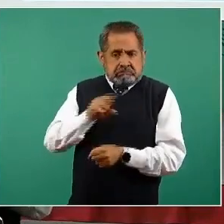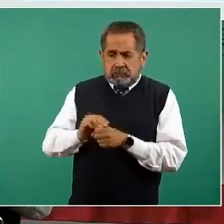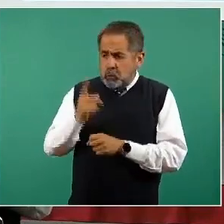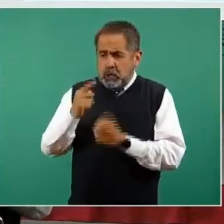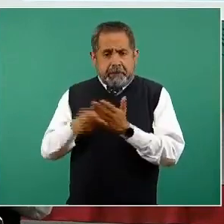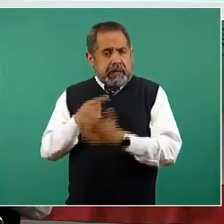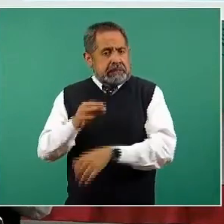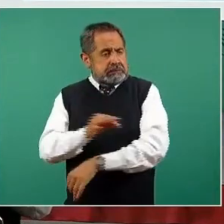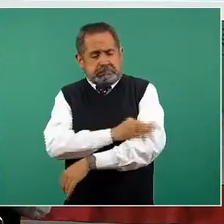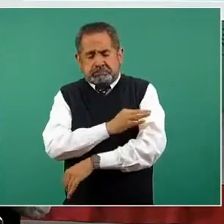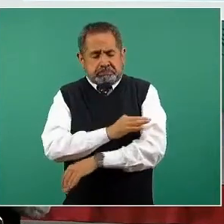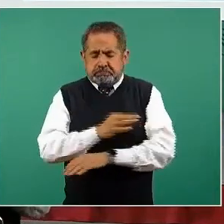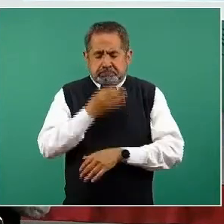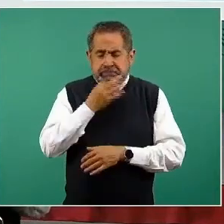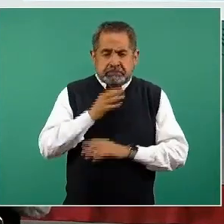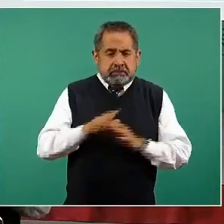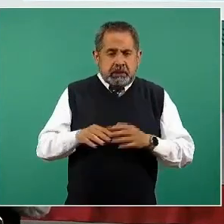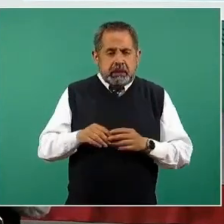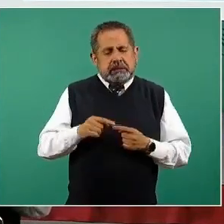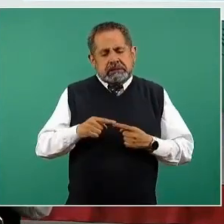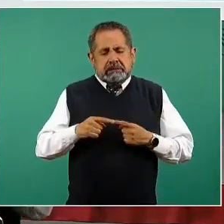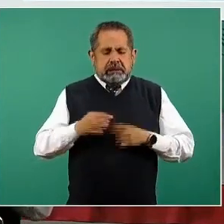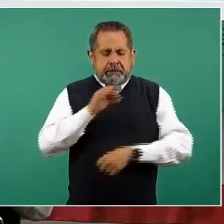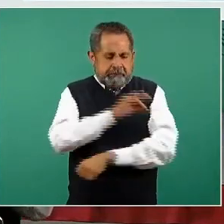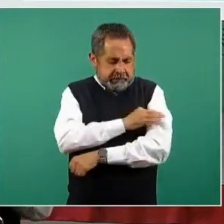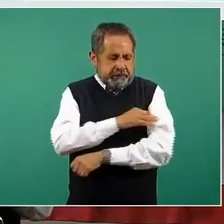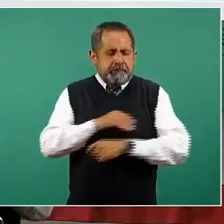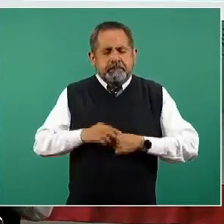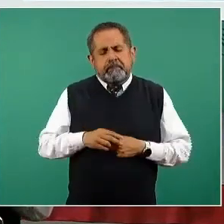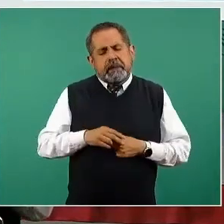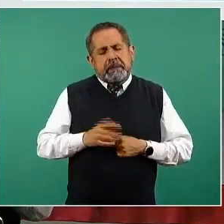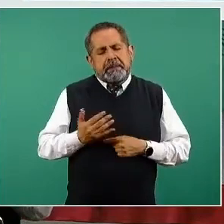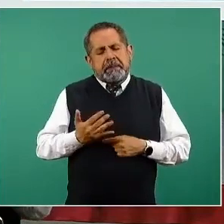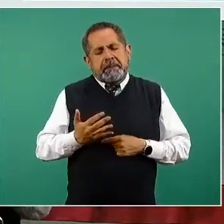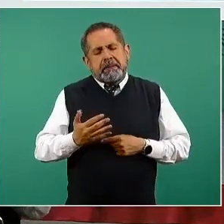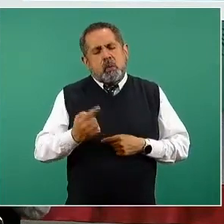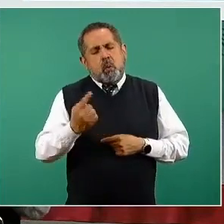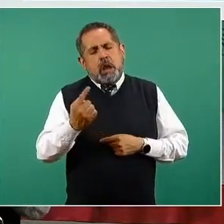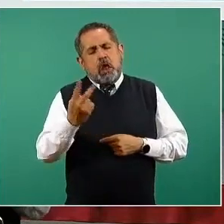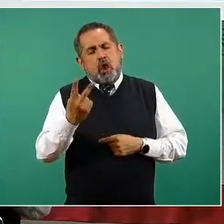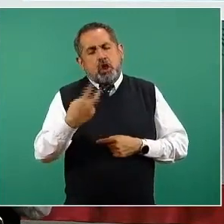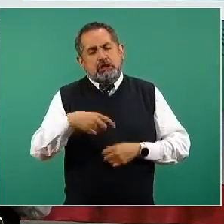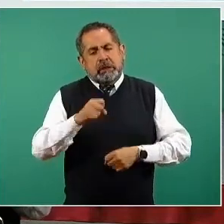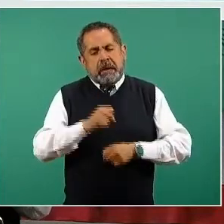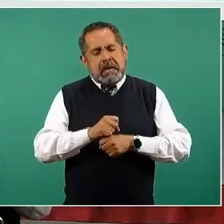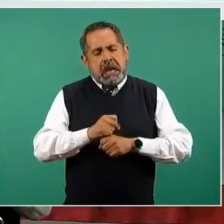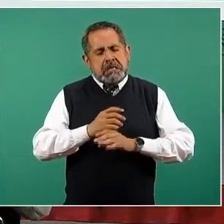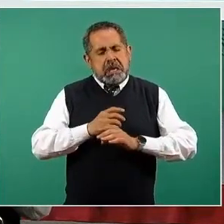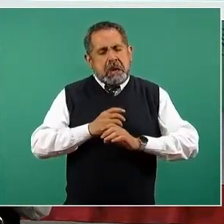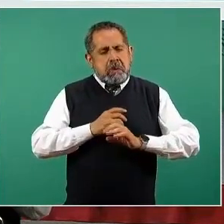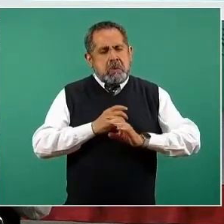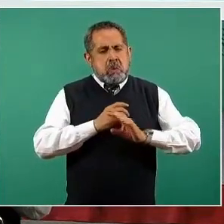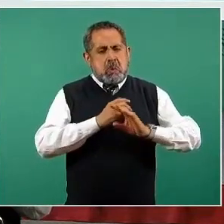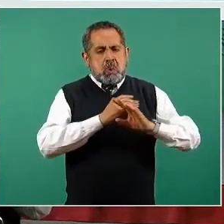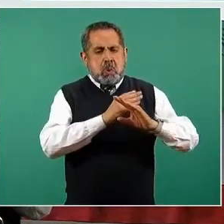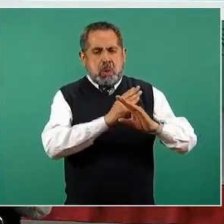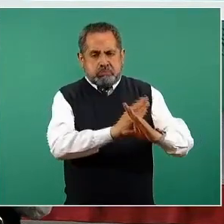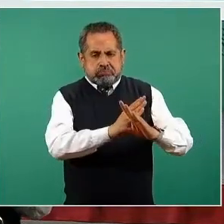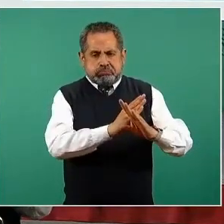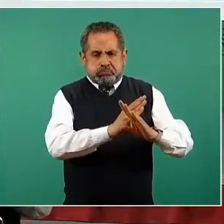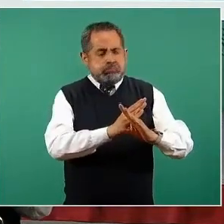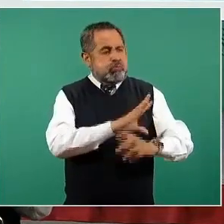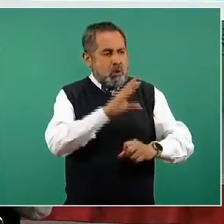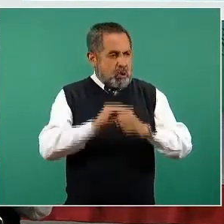y por lo tanto, dos semanas después de esa aplicación, estamos esperando que se logre la eficacia y por lo tanto la